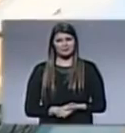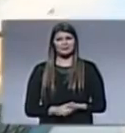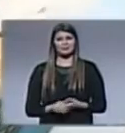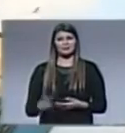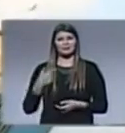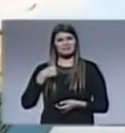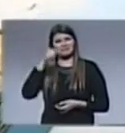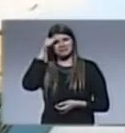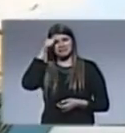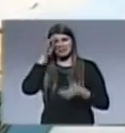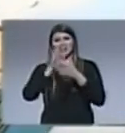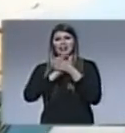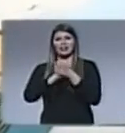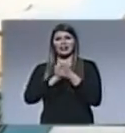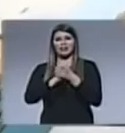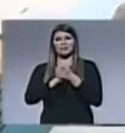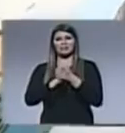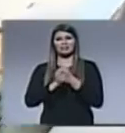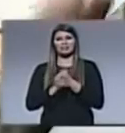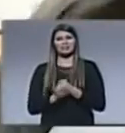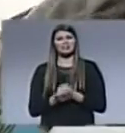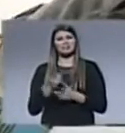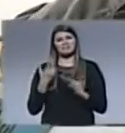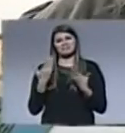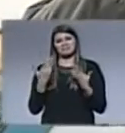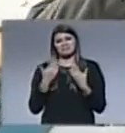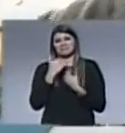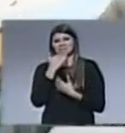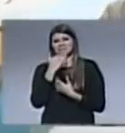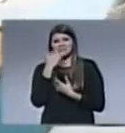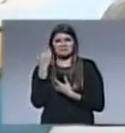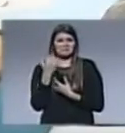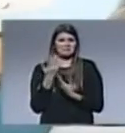La amistad es algo que, no sé,